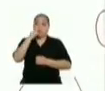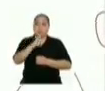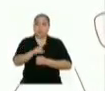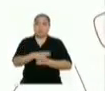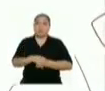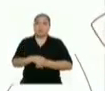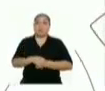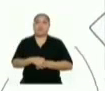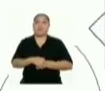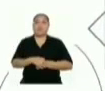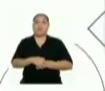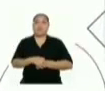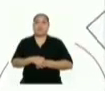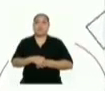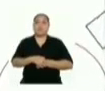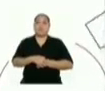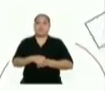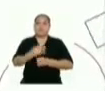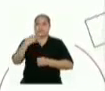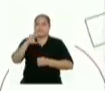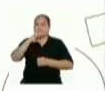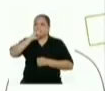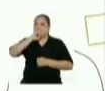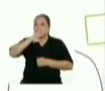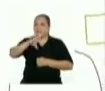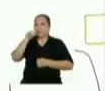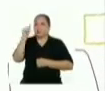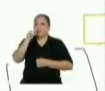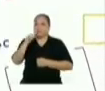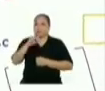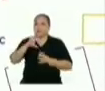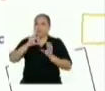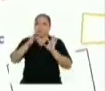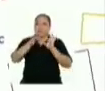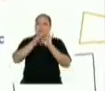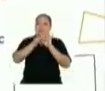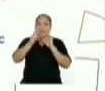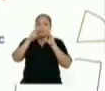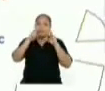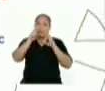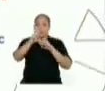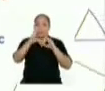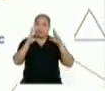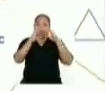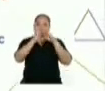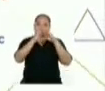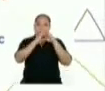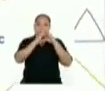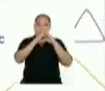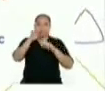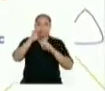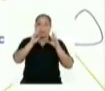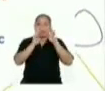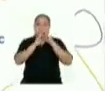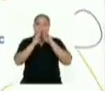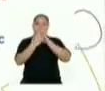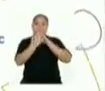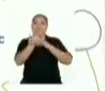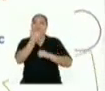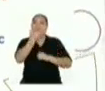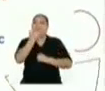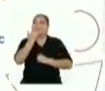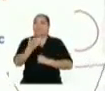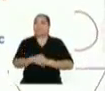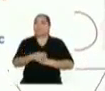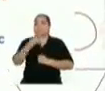vemos un octaedro regular. Ya habíamos dicho que esta es la unión de dos pirámides cuadrangulares. ¿Qué